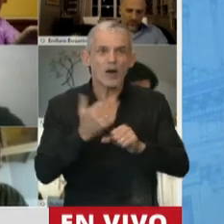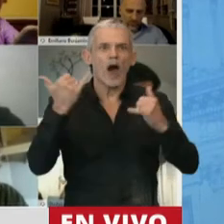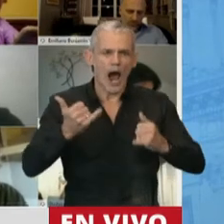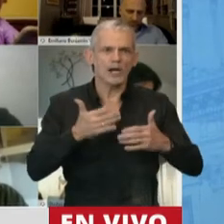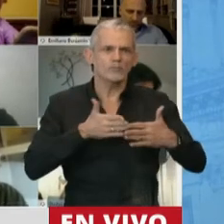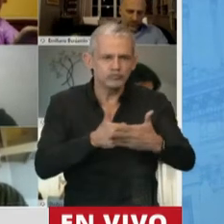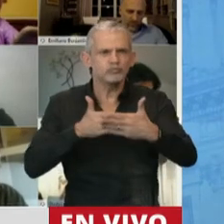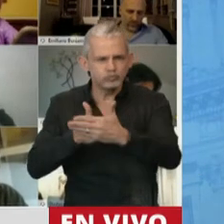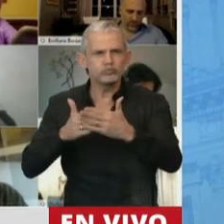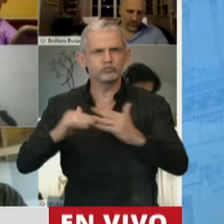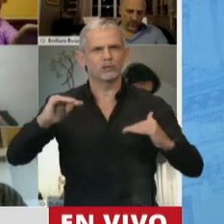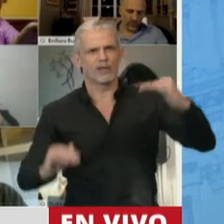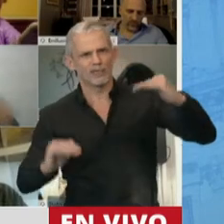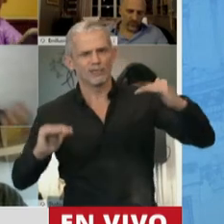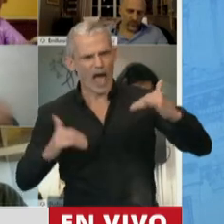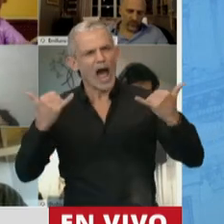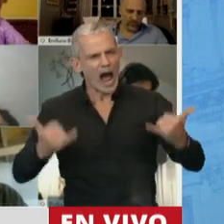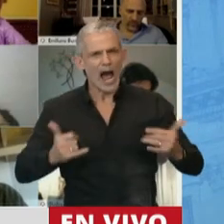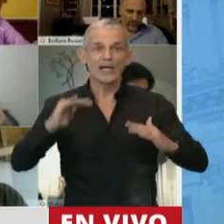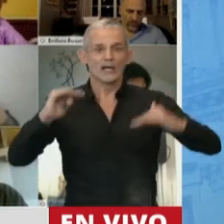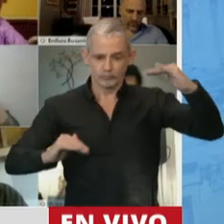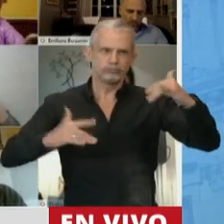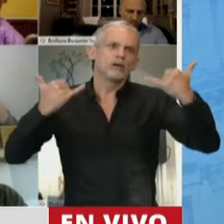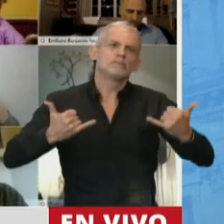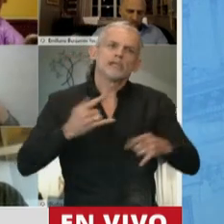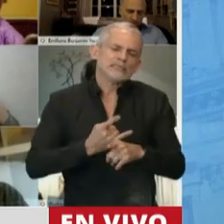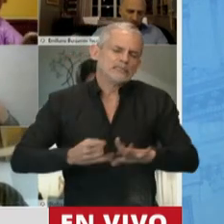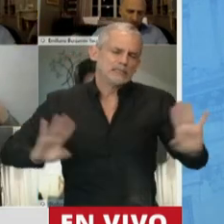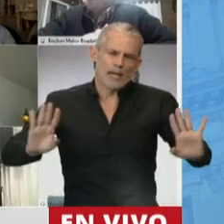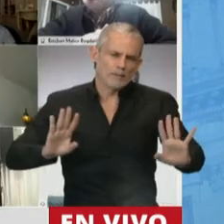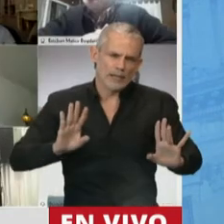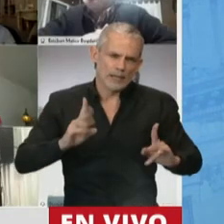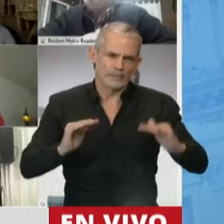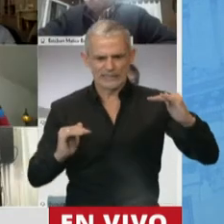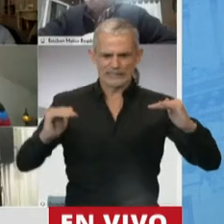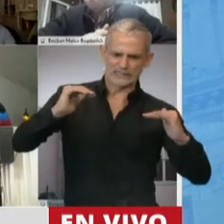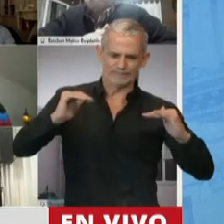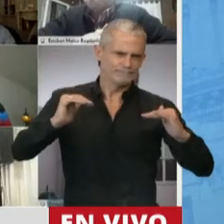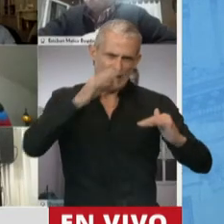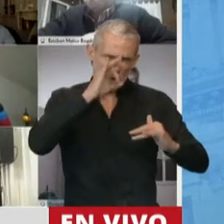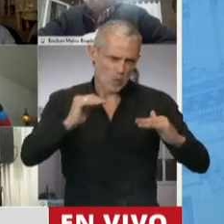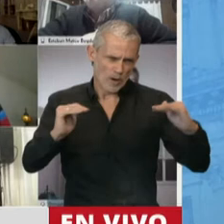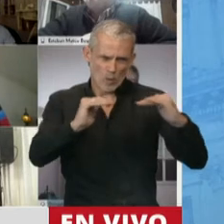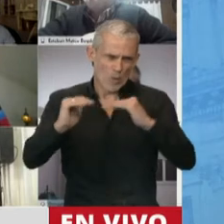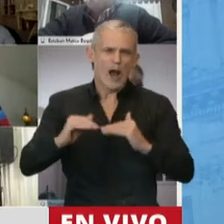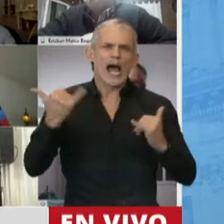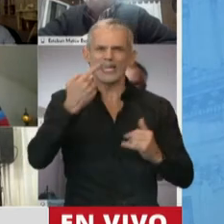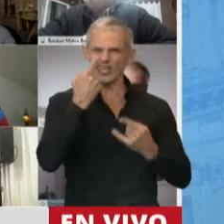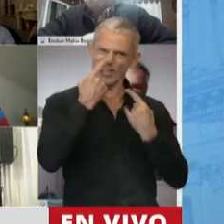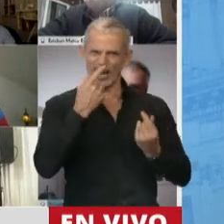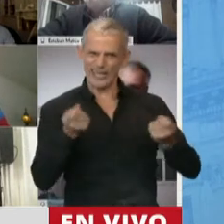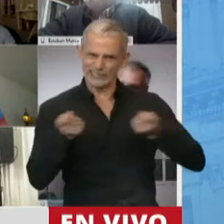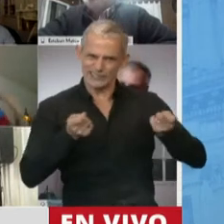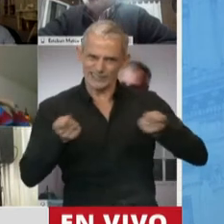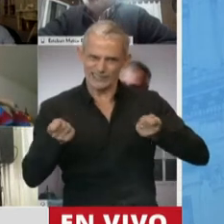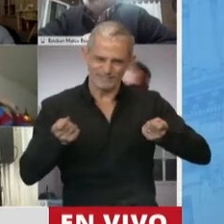barreras, asimetrías, las desigualdades siempre existentes, porque no podemos olvidar la tensión de intereses que siempre hay dentro de